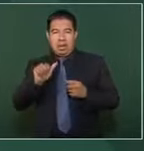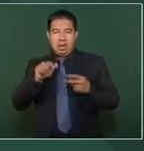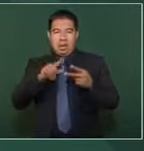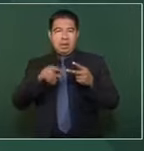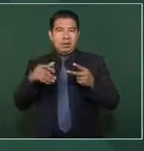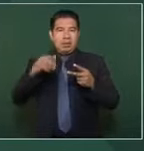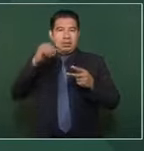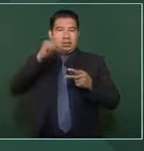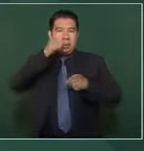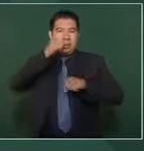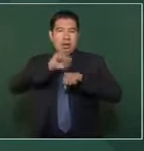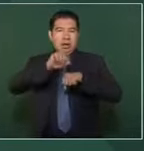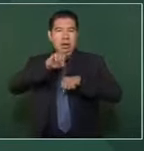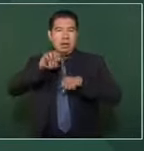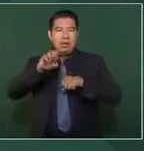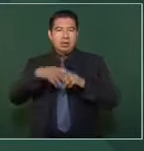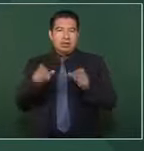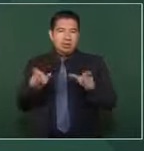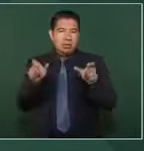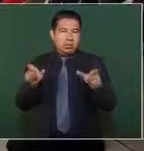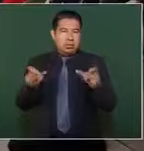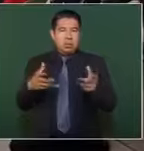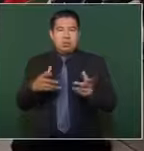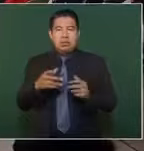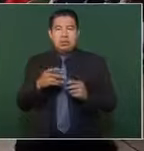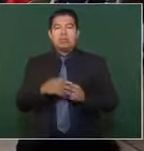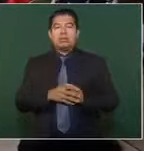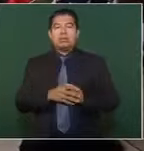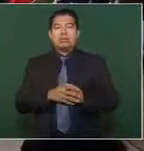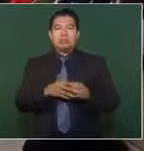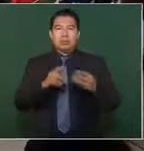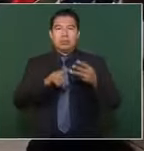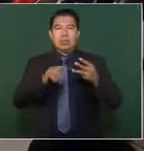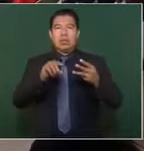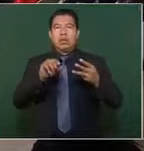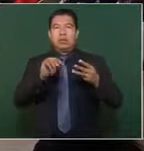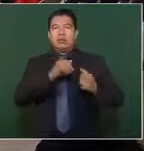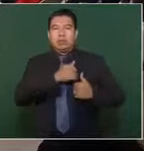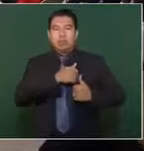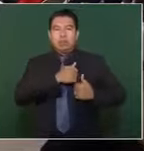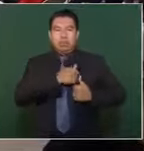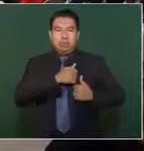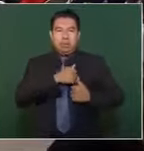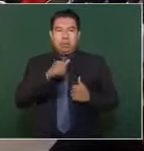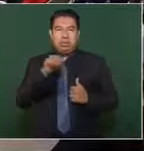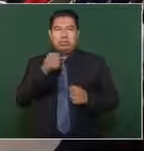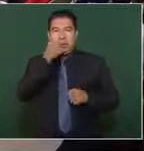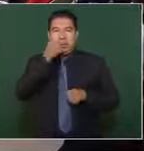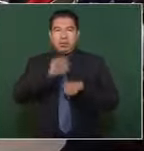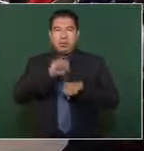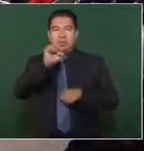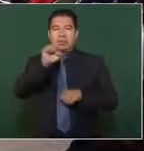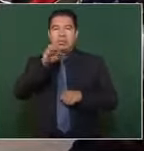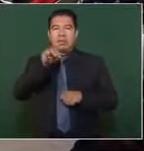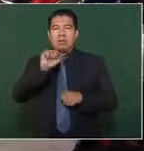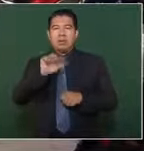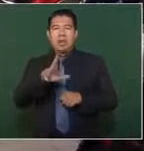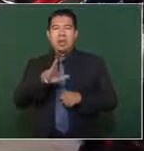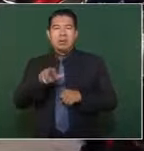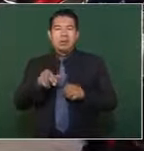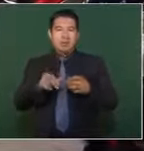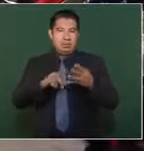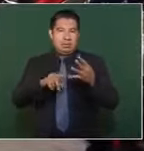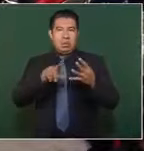Ciudadana, al almirante José Rafael Ojeda Durán, secretario de Marina, al general Luis Rodríguez